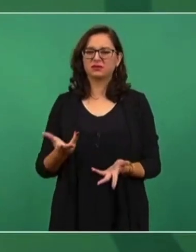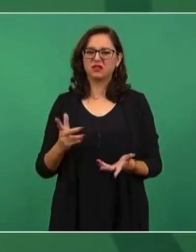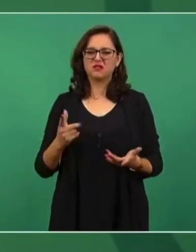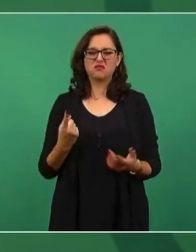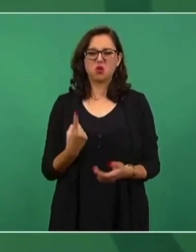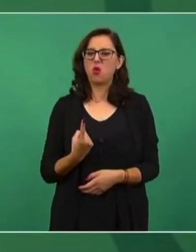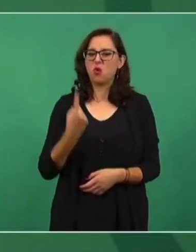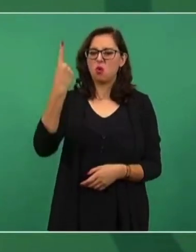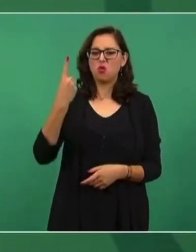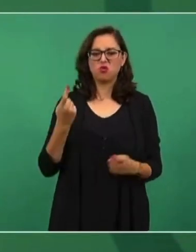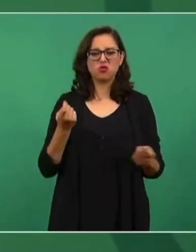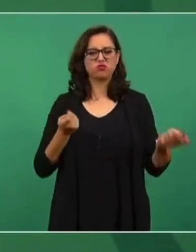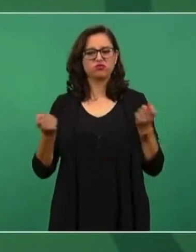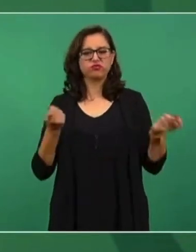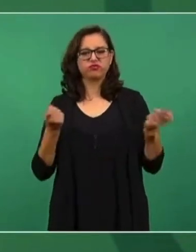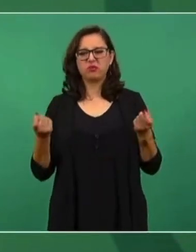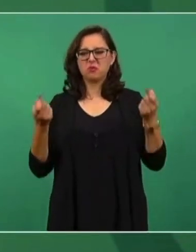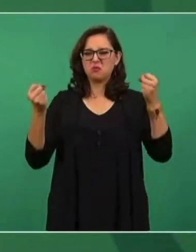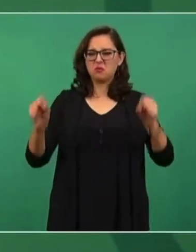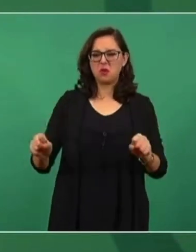hegemonía, de dominación